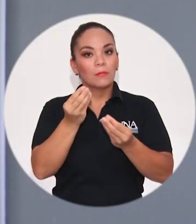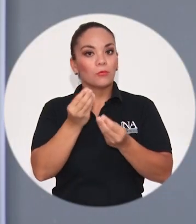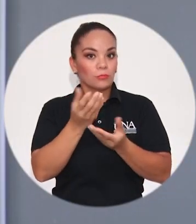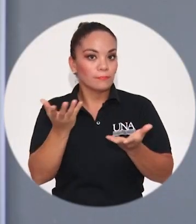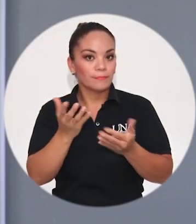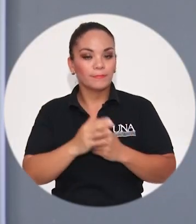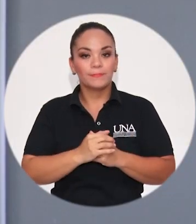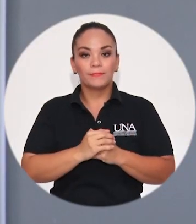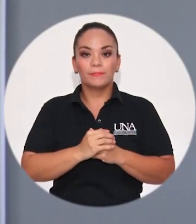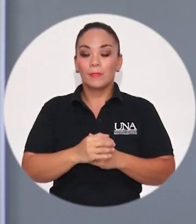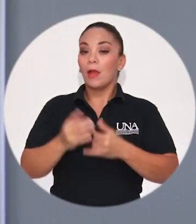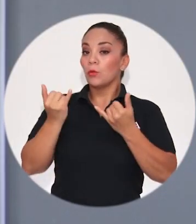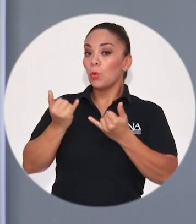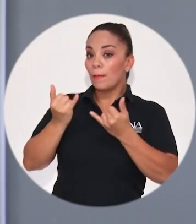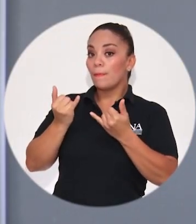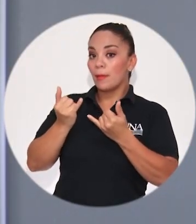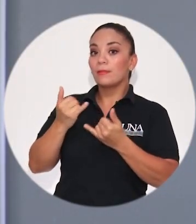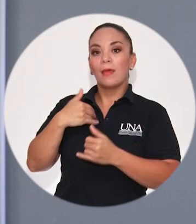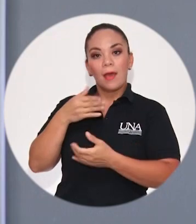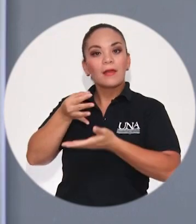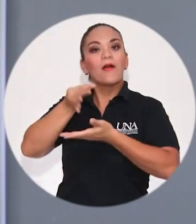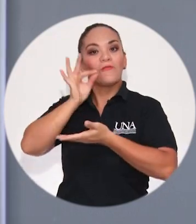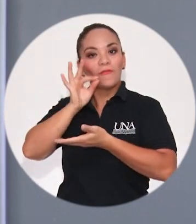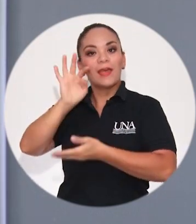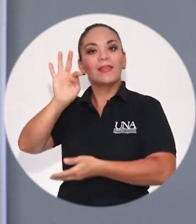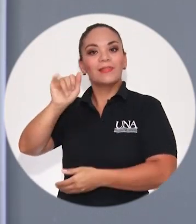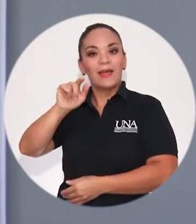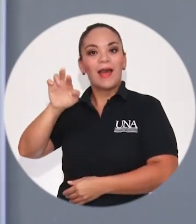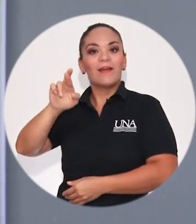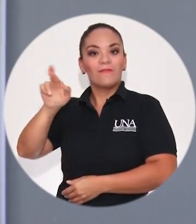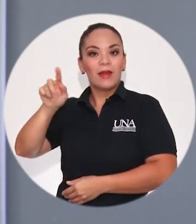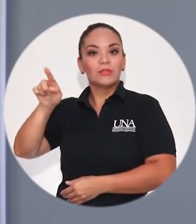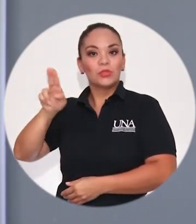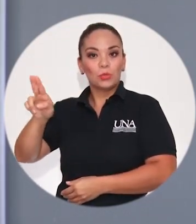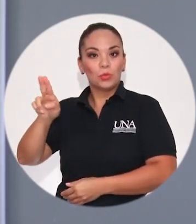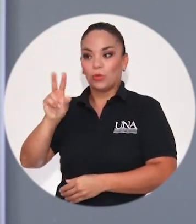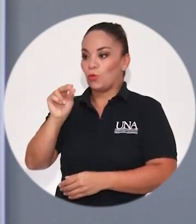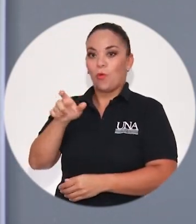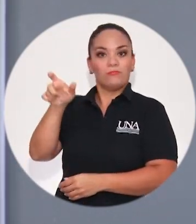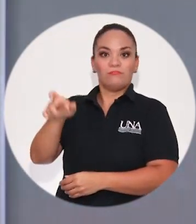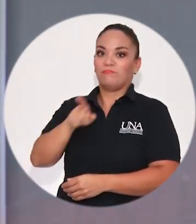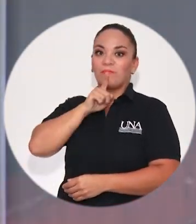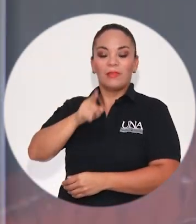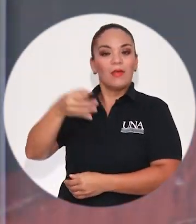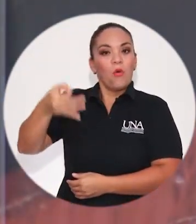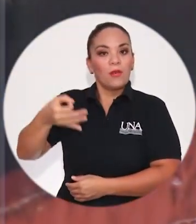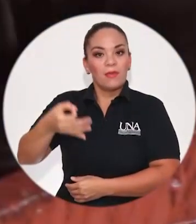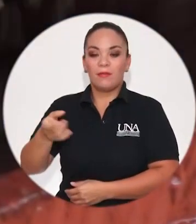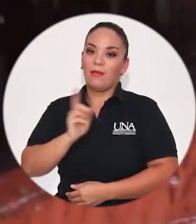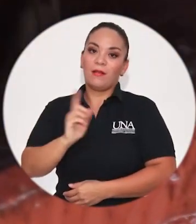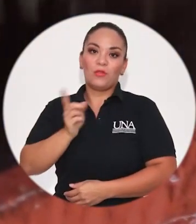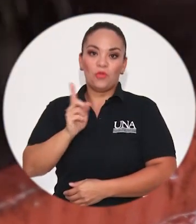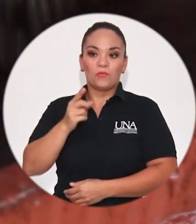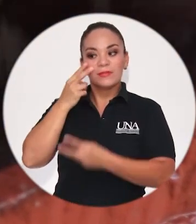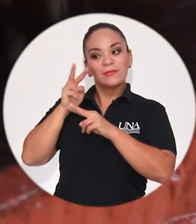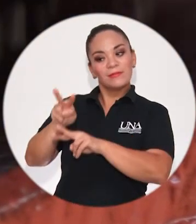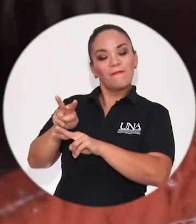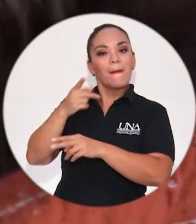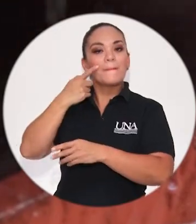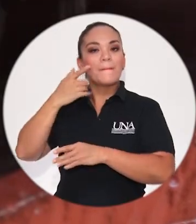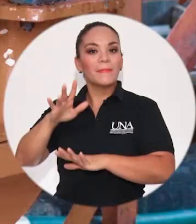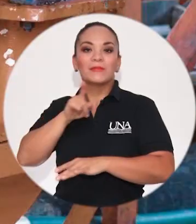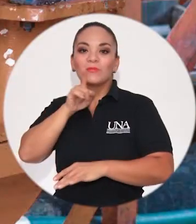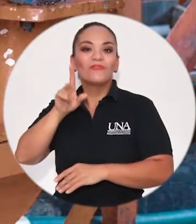café Tarrasú, si que no es Tarrasú y que se puede comprobar que no es Tarrasú a simple vista del empaque,